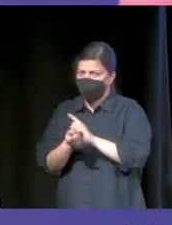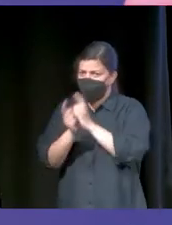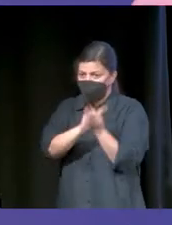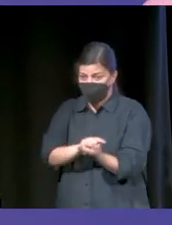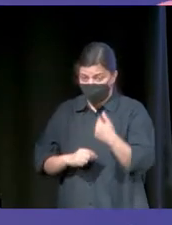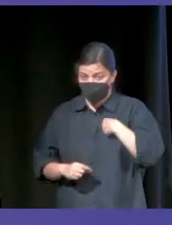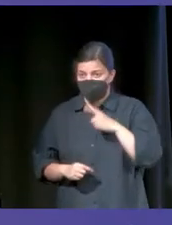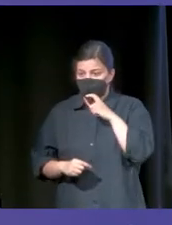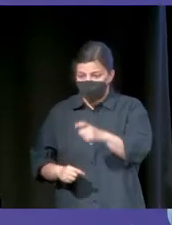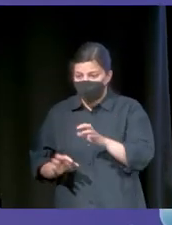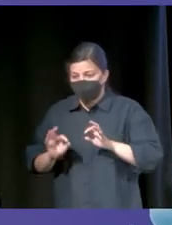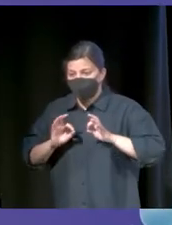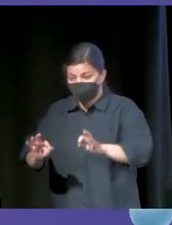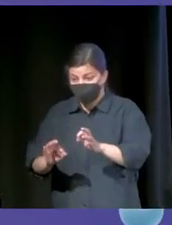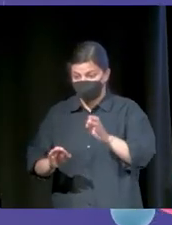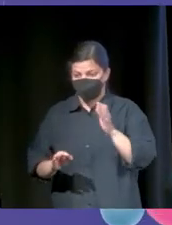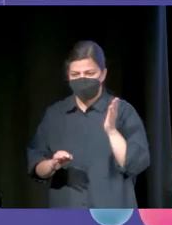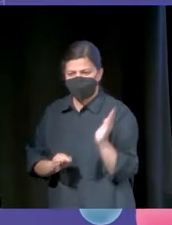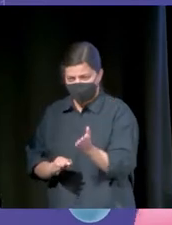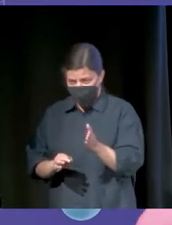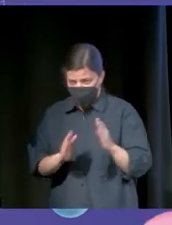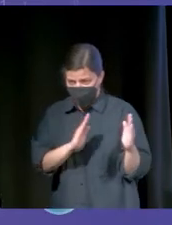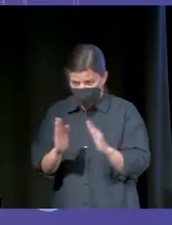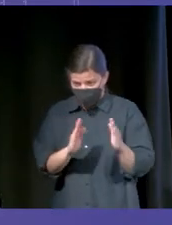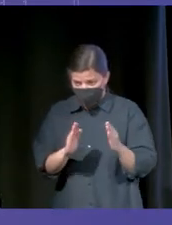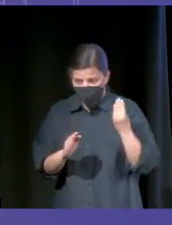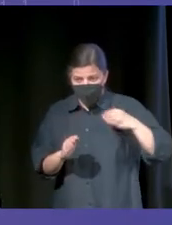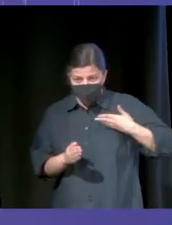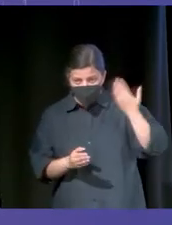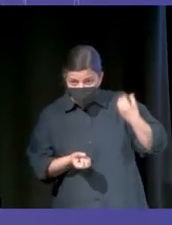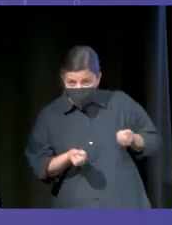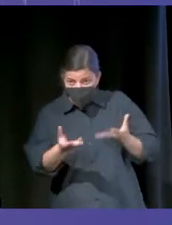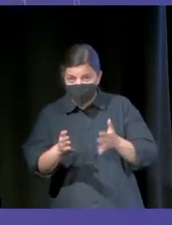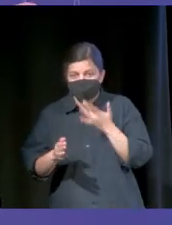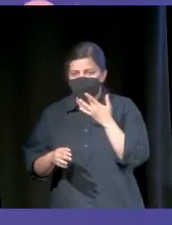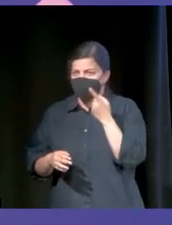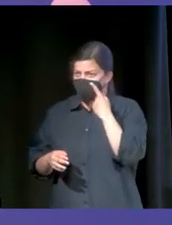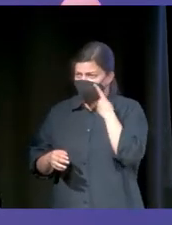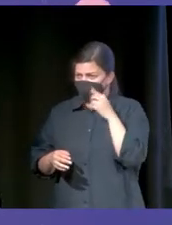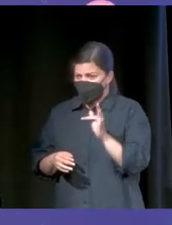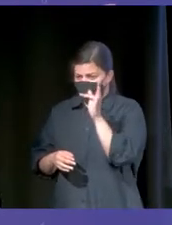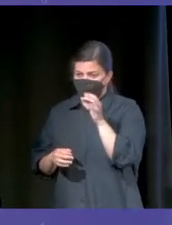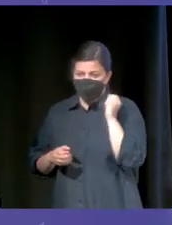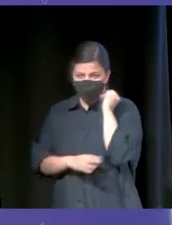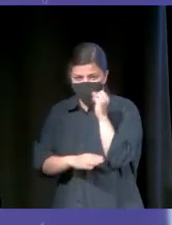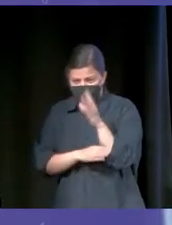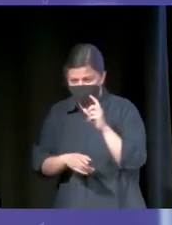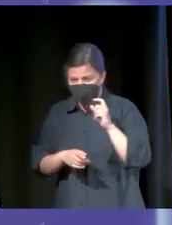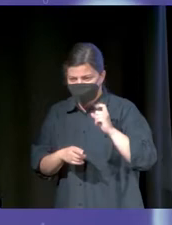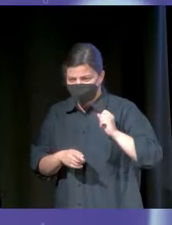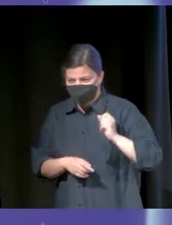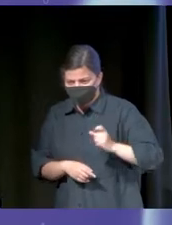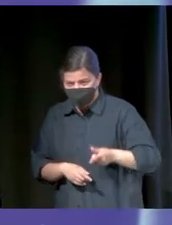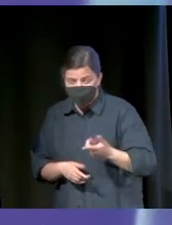yo lo llamo la tiranía de los tiempos, que es lo mismo que iba a contar, pero más épico. Si miramos cuánto duraba la charla TED típica de hace